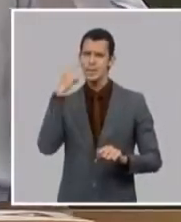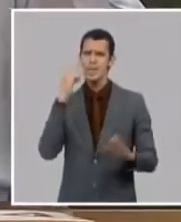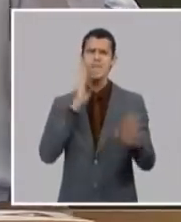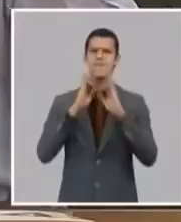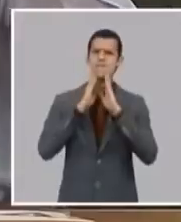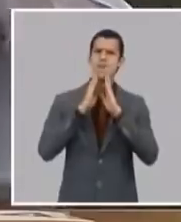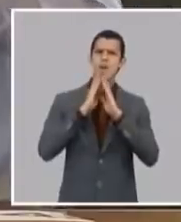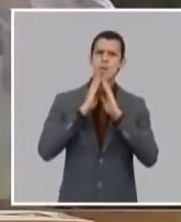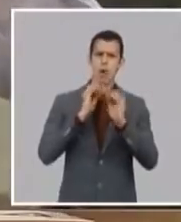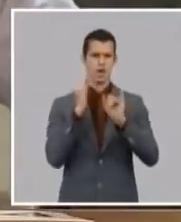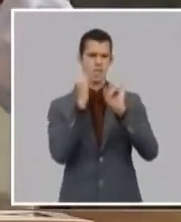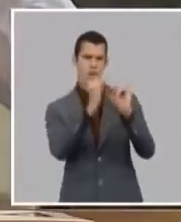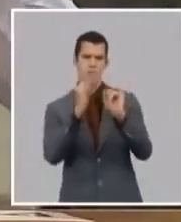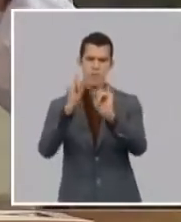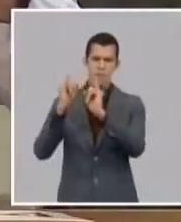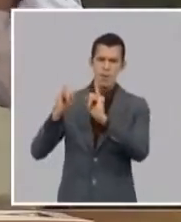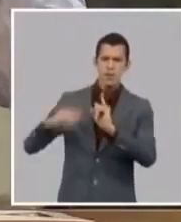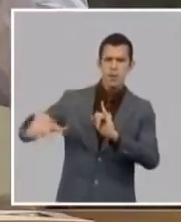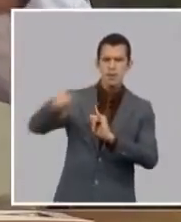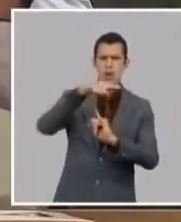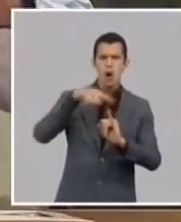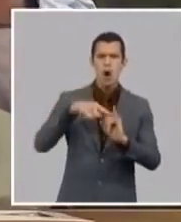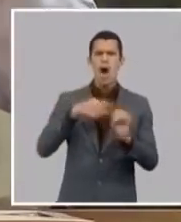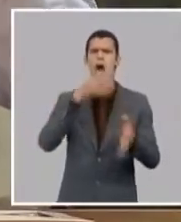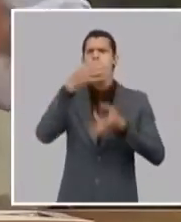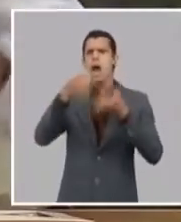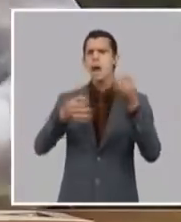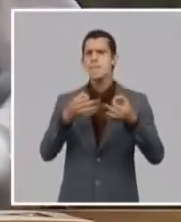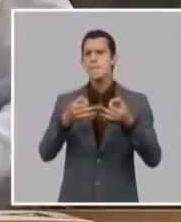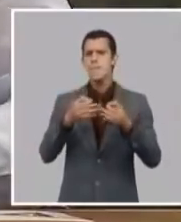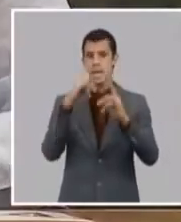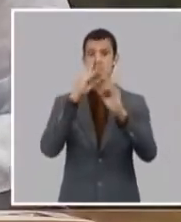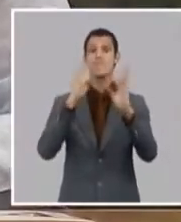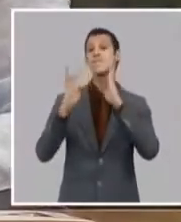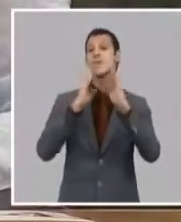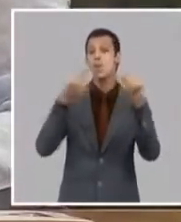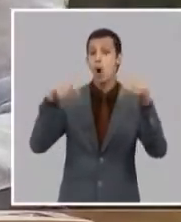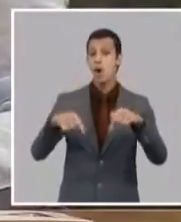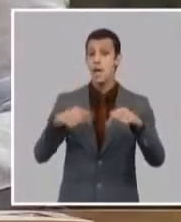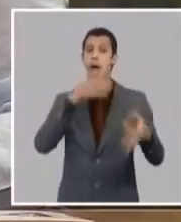donde decían cómo construir artefactos o armas para agredir